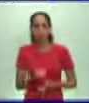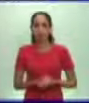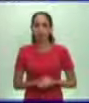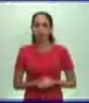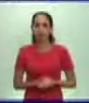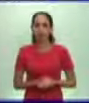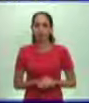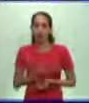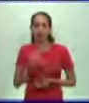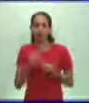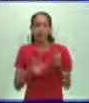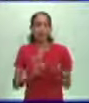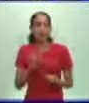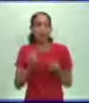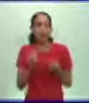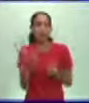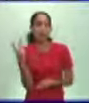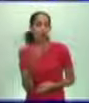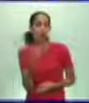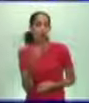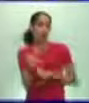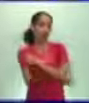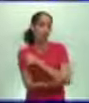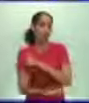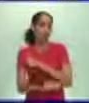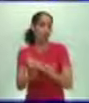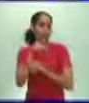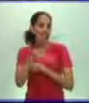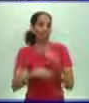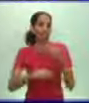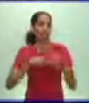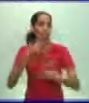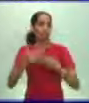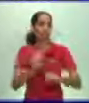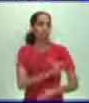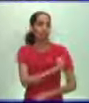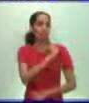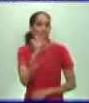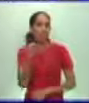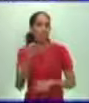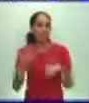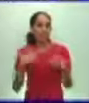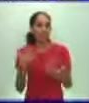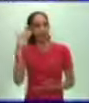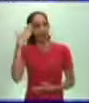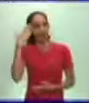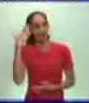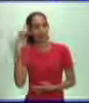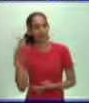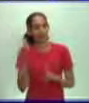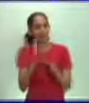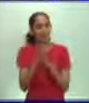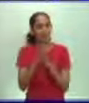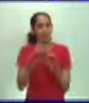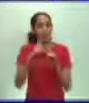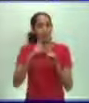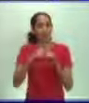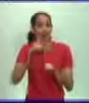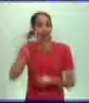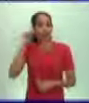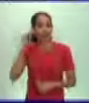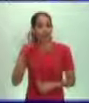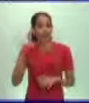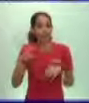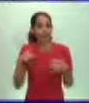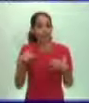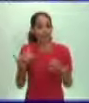ambos países. Y este proceso se logró en gran medida también, muchachos, gracias a esa intervención, a esa actitud, a